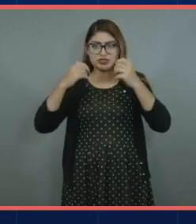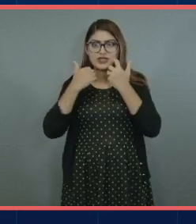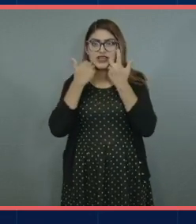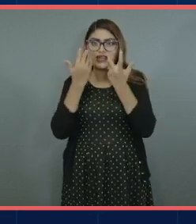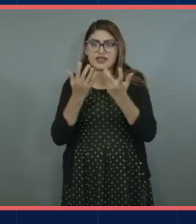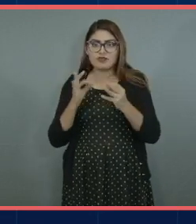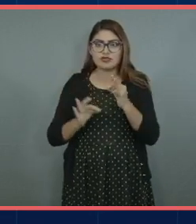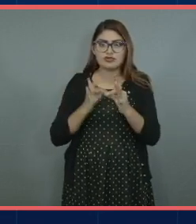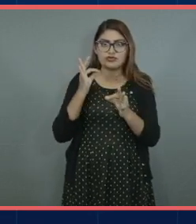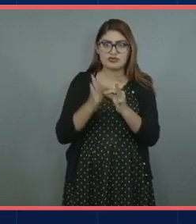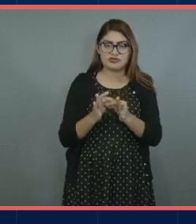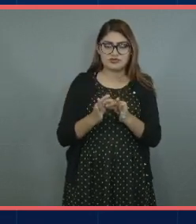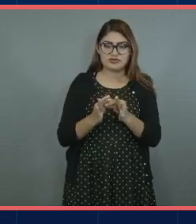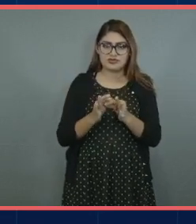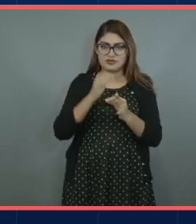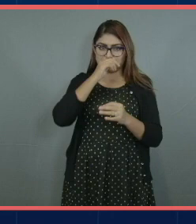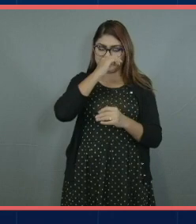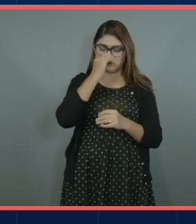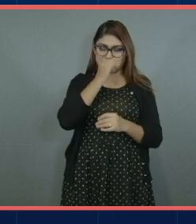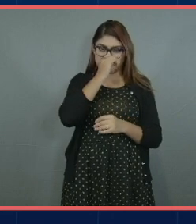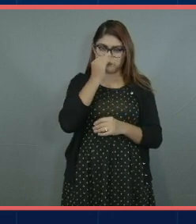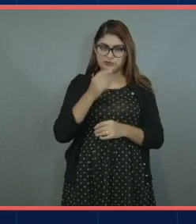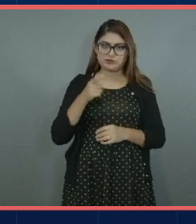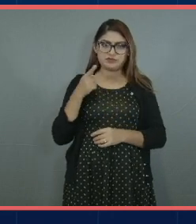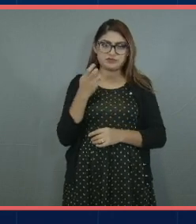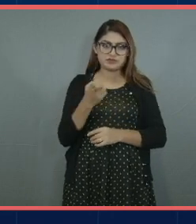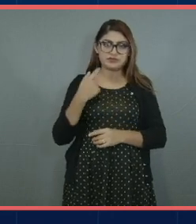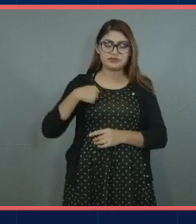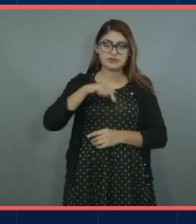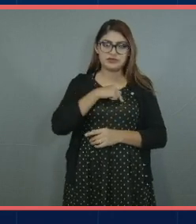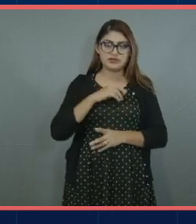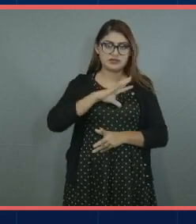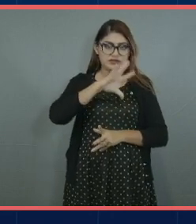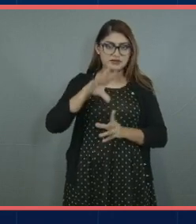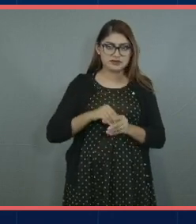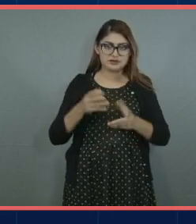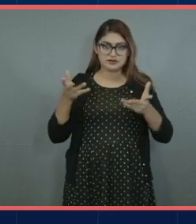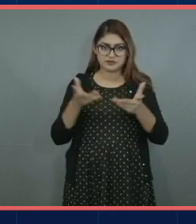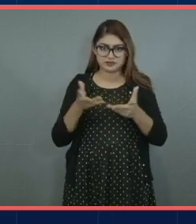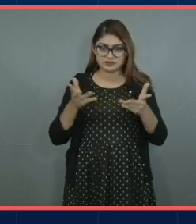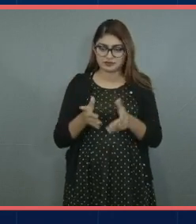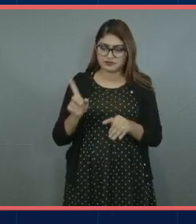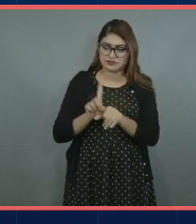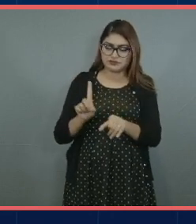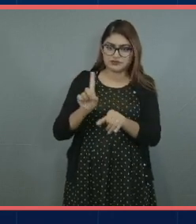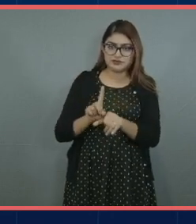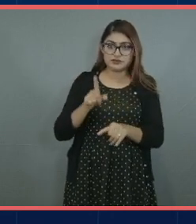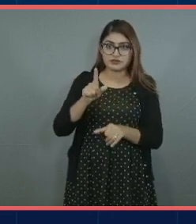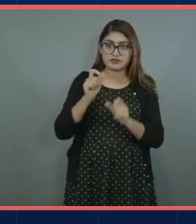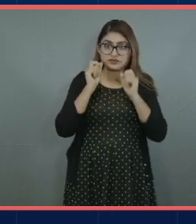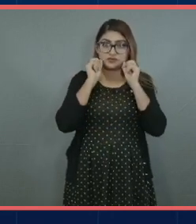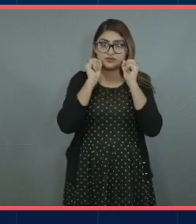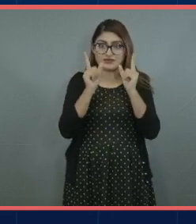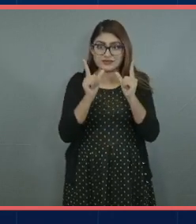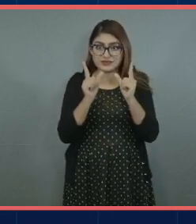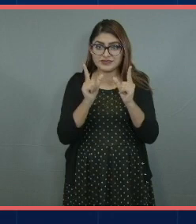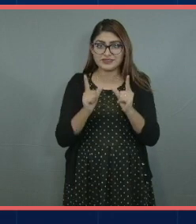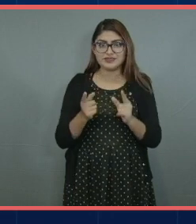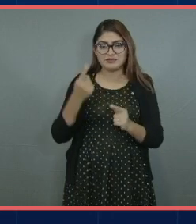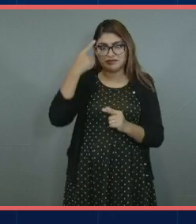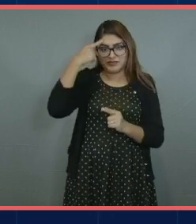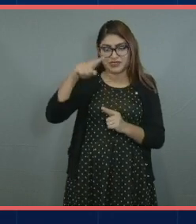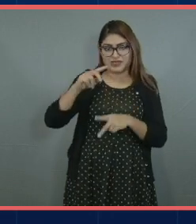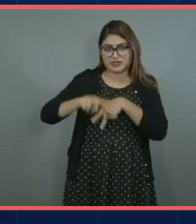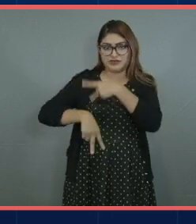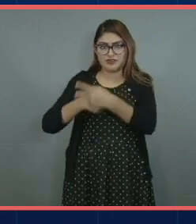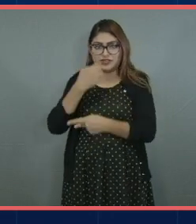cumplir entonces sin duda alguna todo lo que vamos haciendo el día a día el hecho de levantarte un día a ir a la escuela a hacer